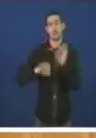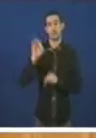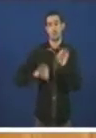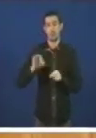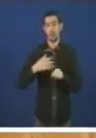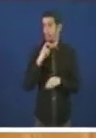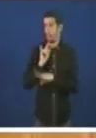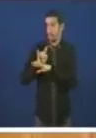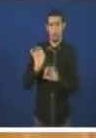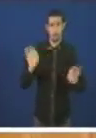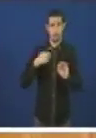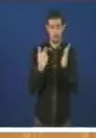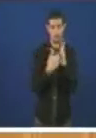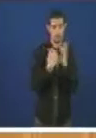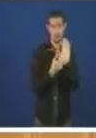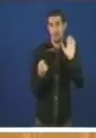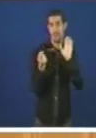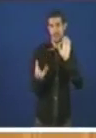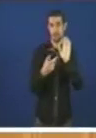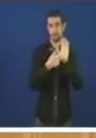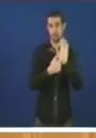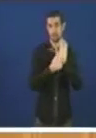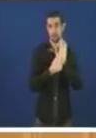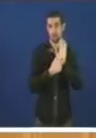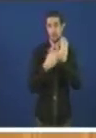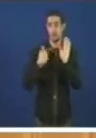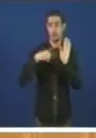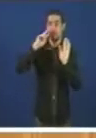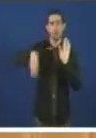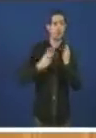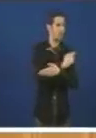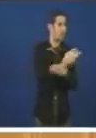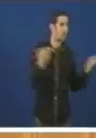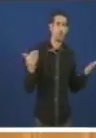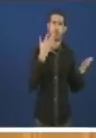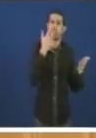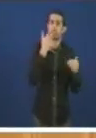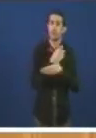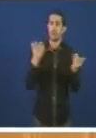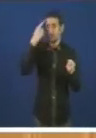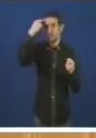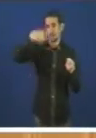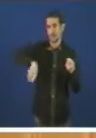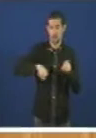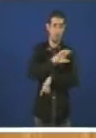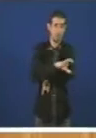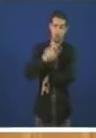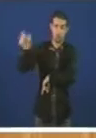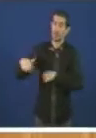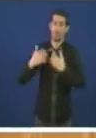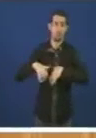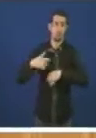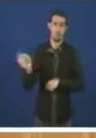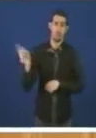e outra xa reconhecido vos populi que desta consellería non se mantén e pedimos